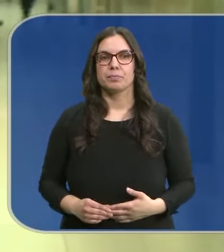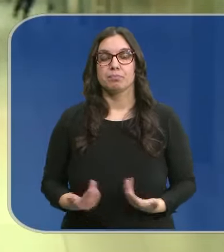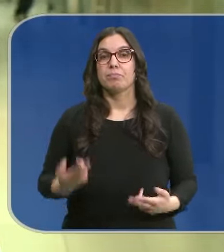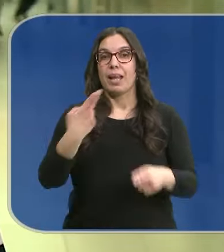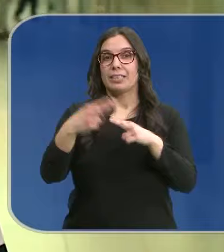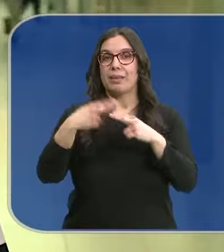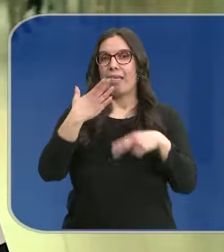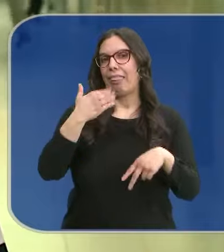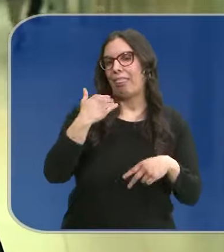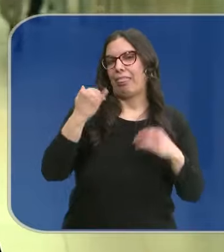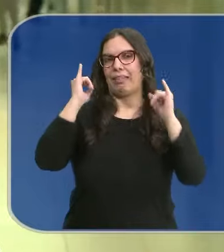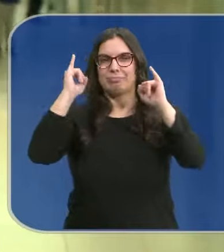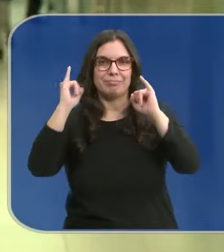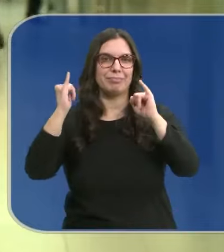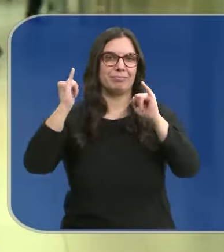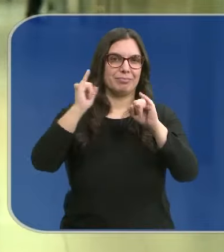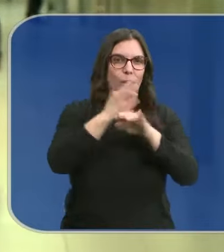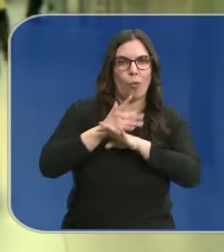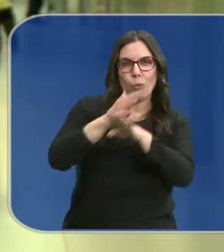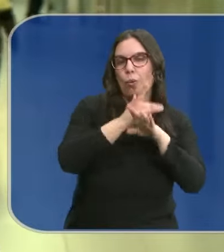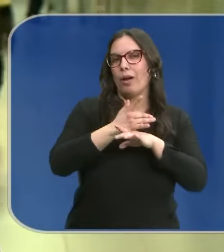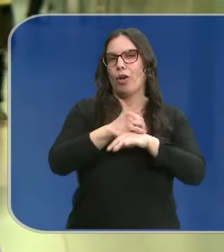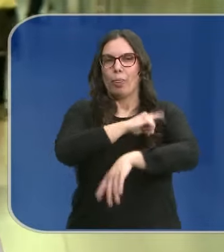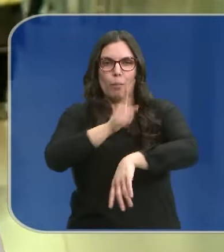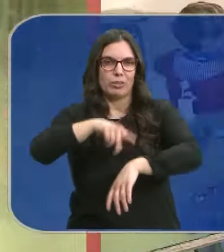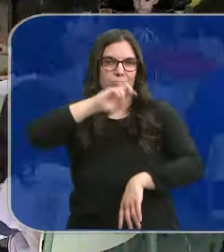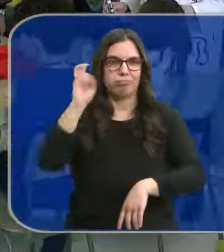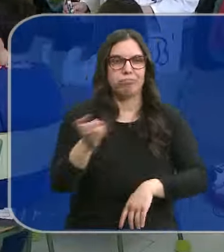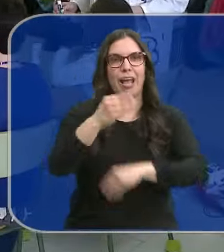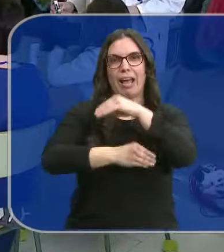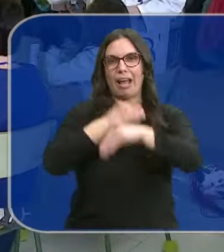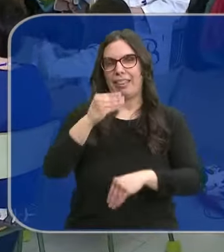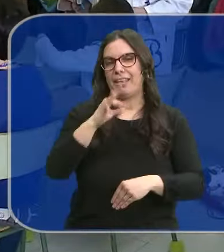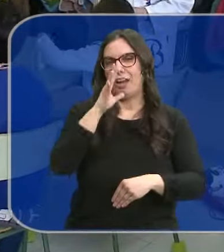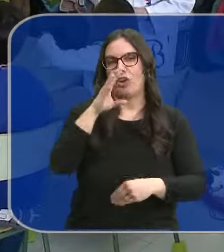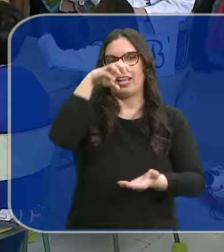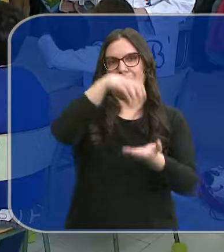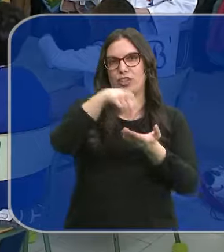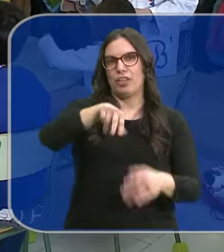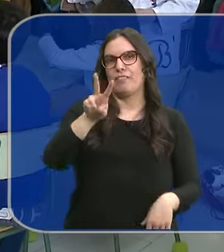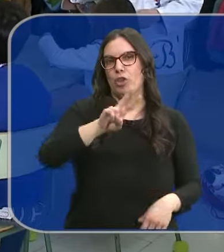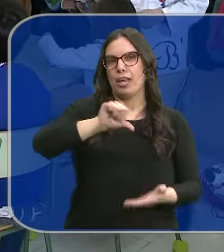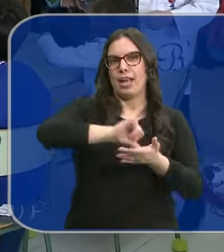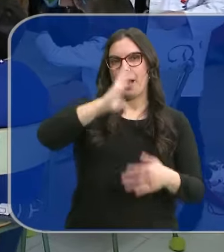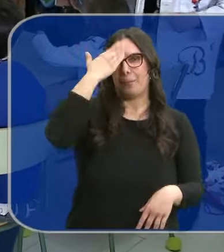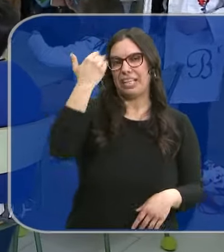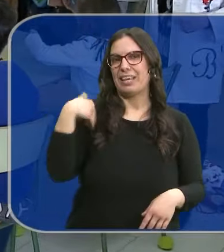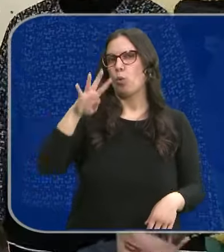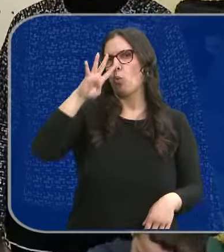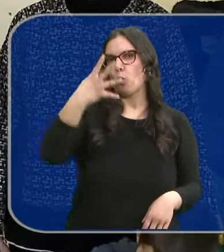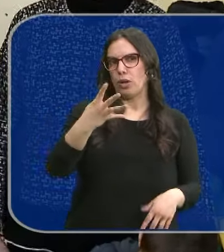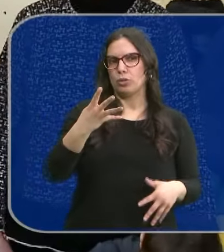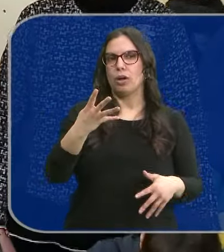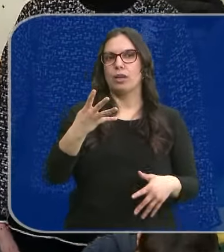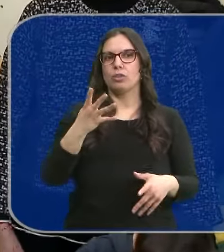Actividades lúdicas, deportivas y recreativas realizan estos días los menores en este centro de Valladolid, capital que lleva 4